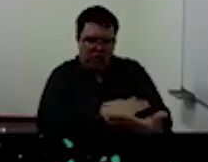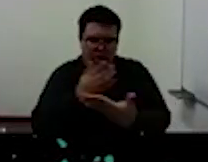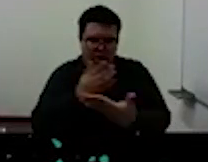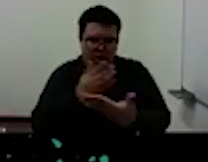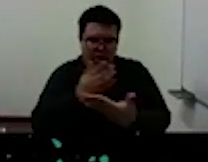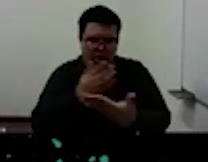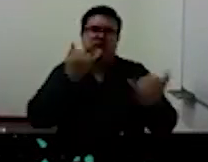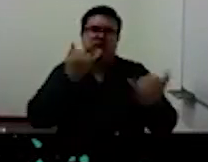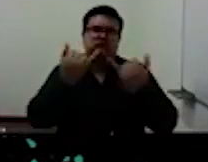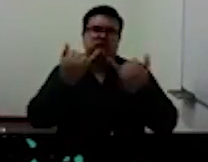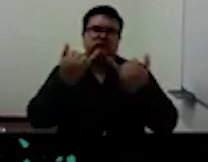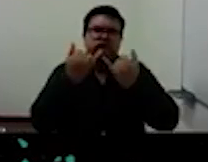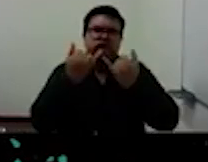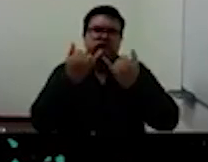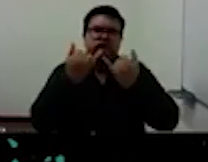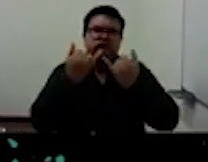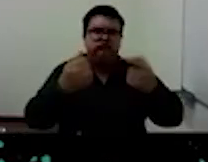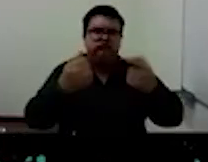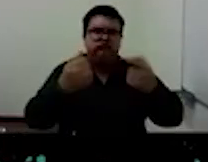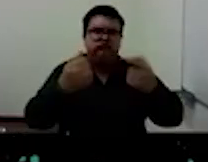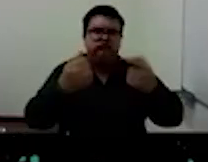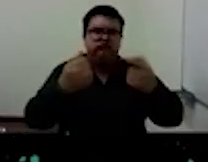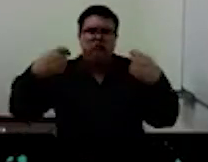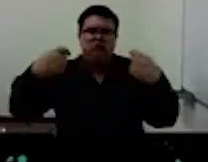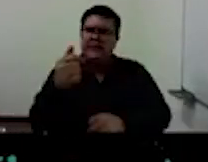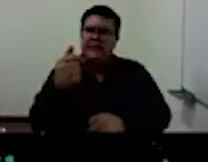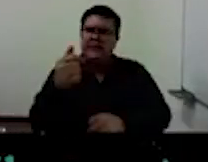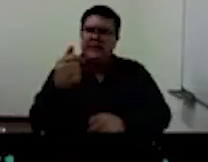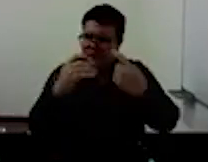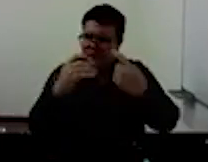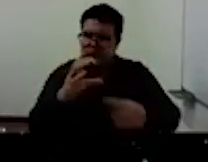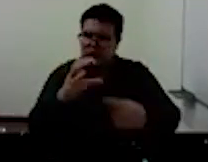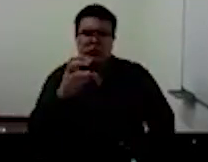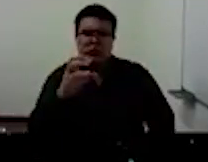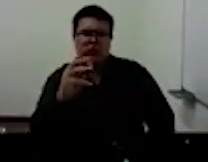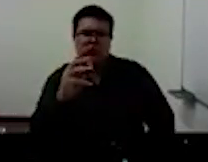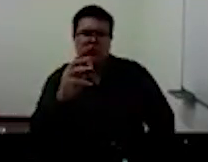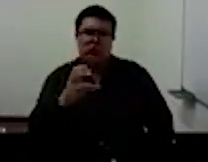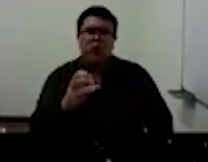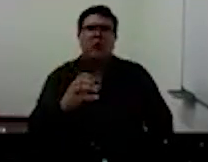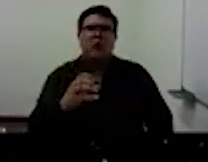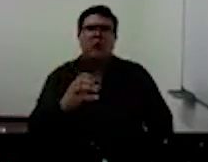siendo The Second Coming de 2019 la más reciente.